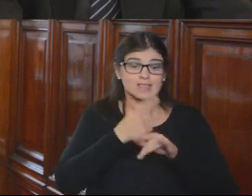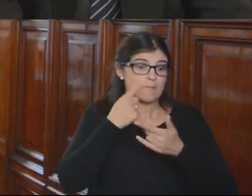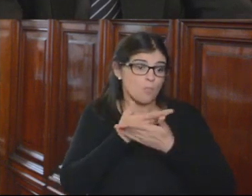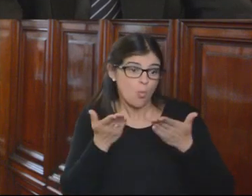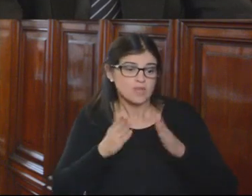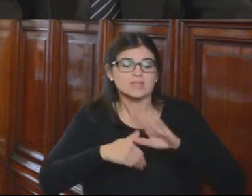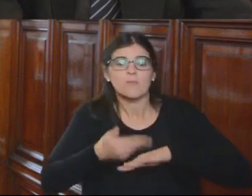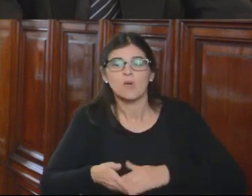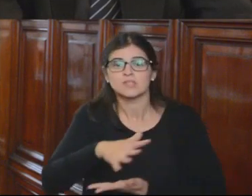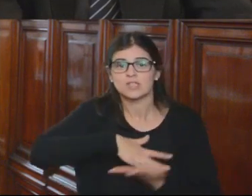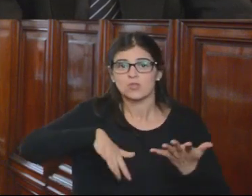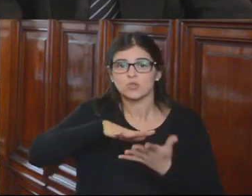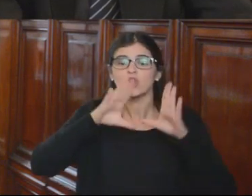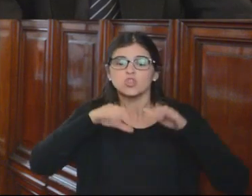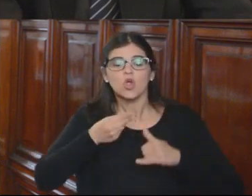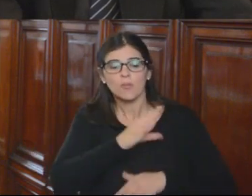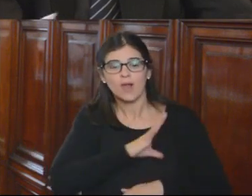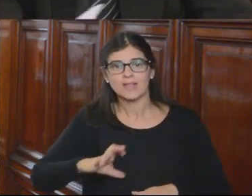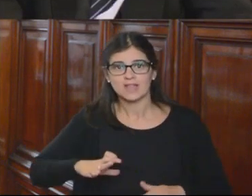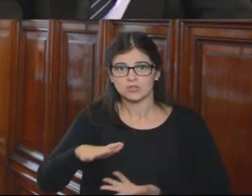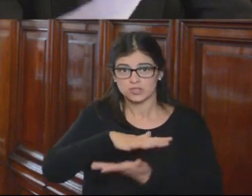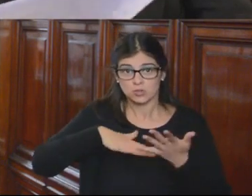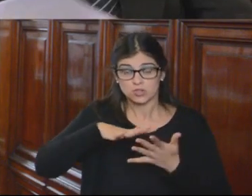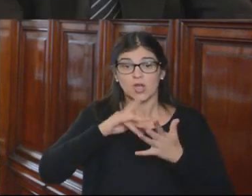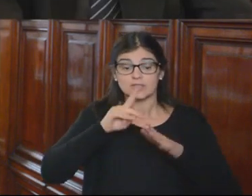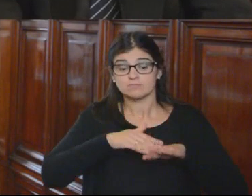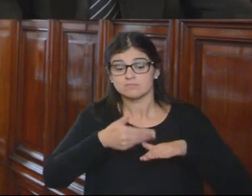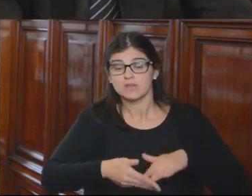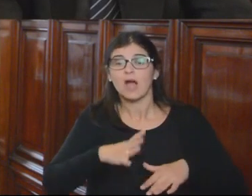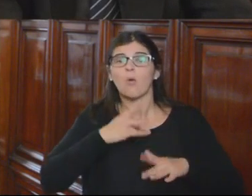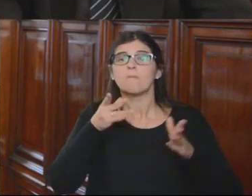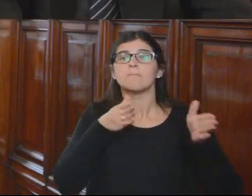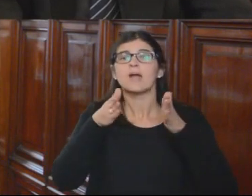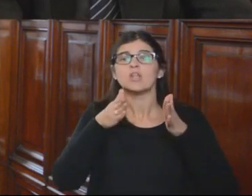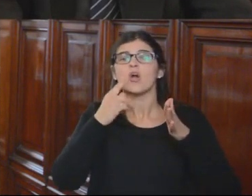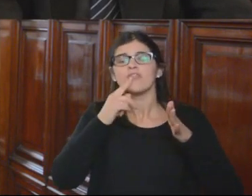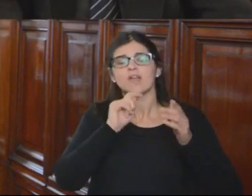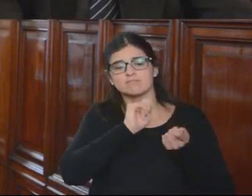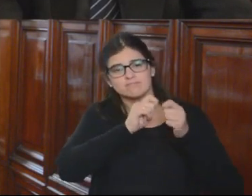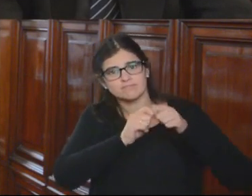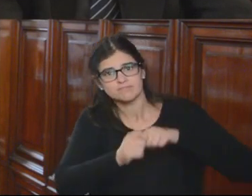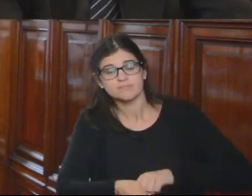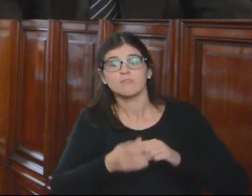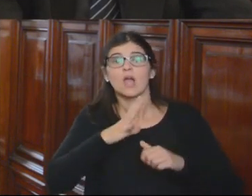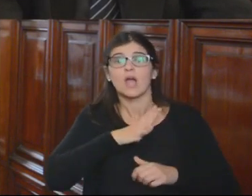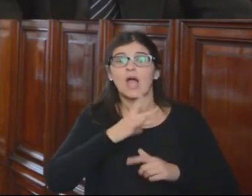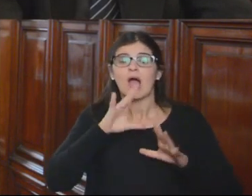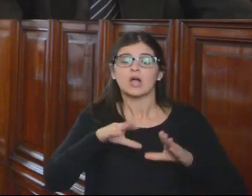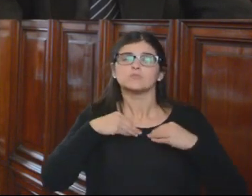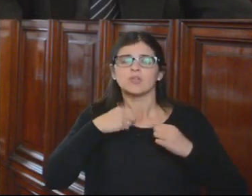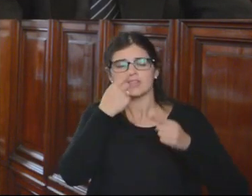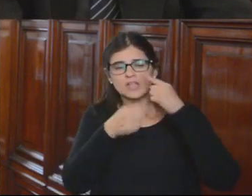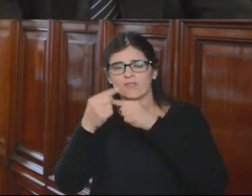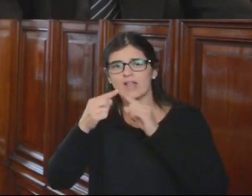administración de todo el Estado, ingresando en consecuencia en un periodo de transición que implicó la adopción de medidas